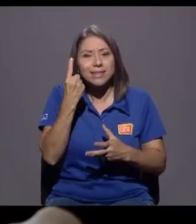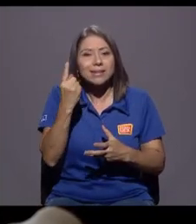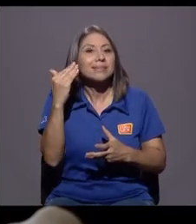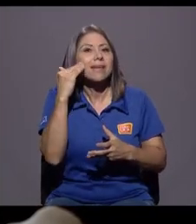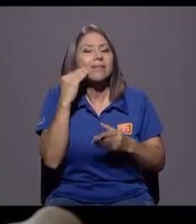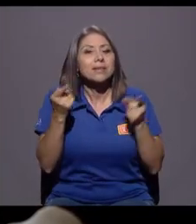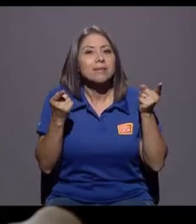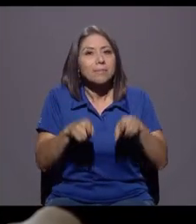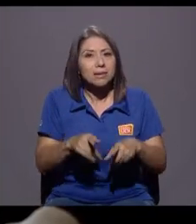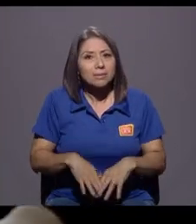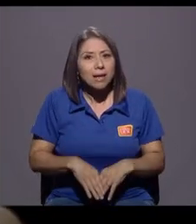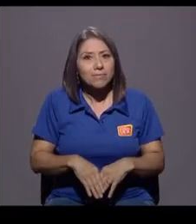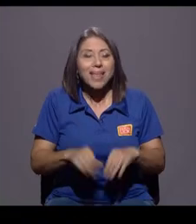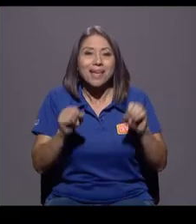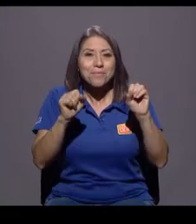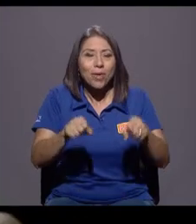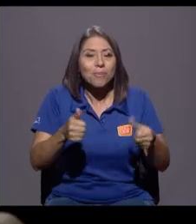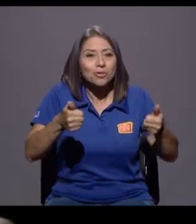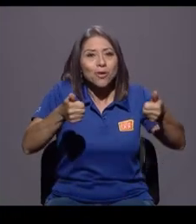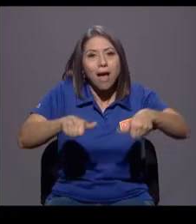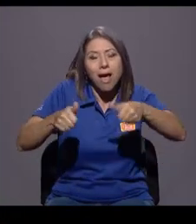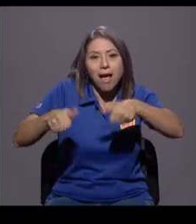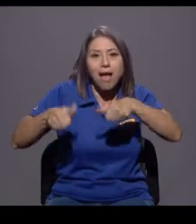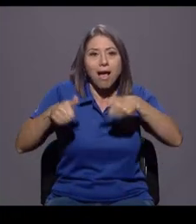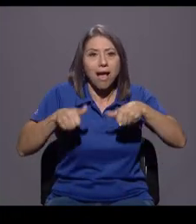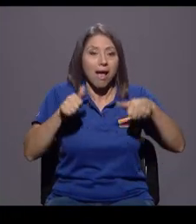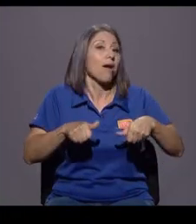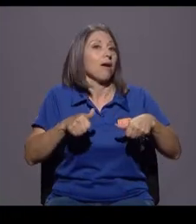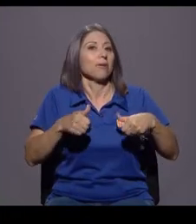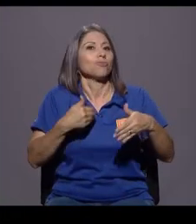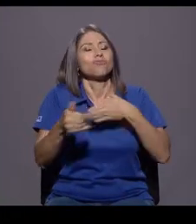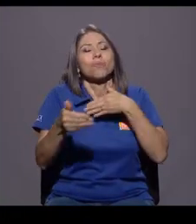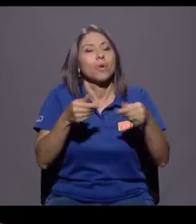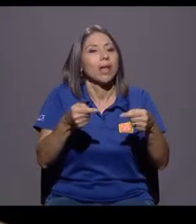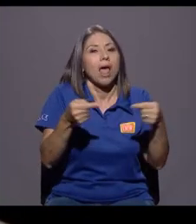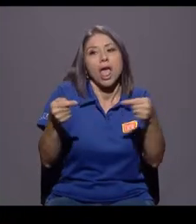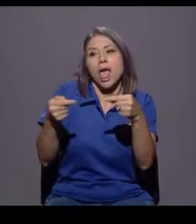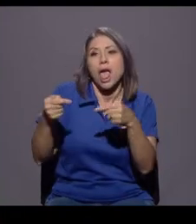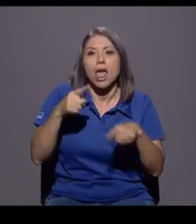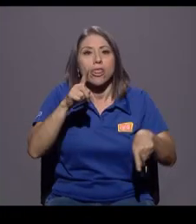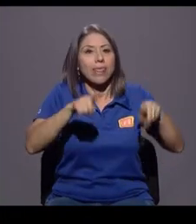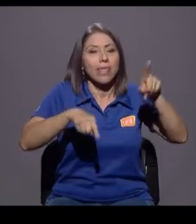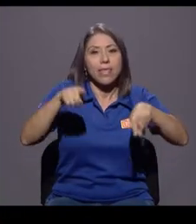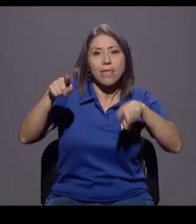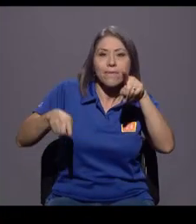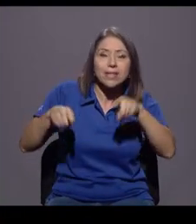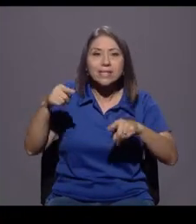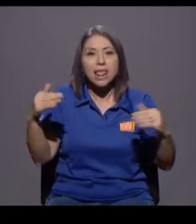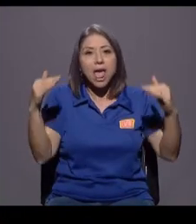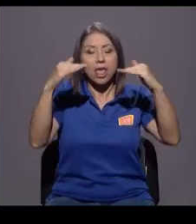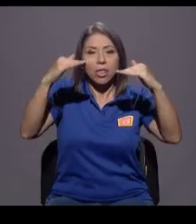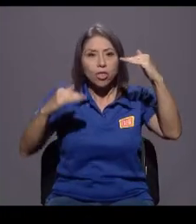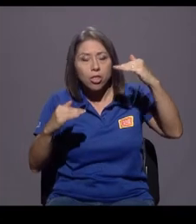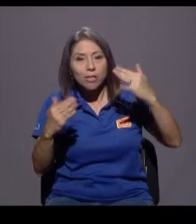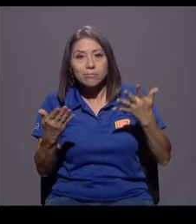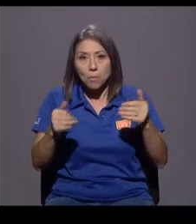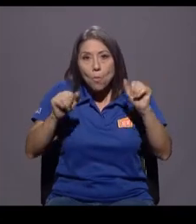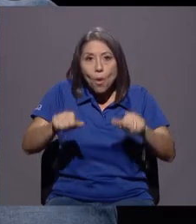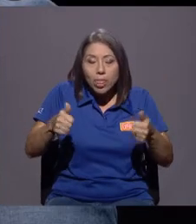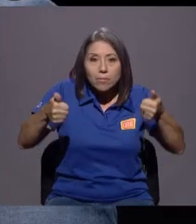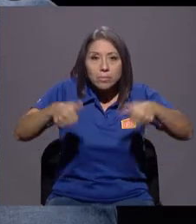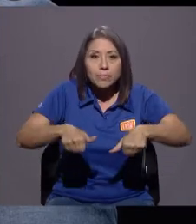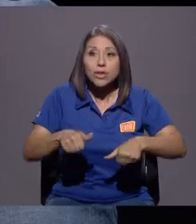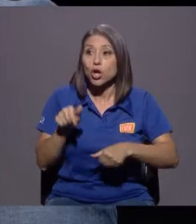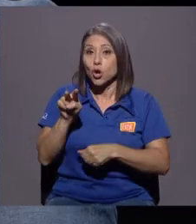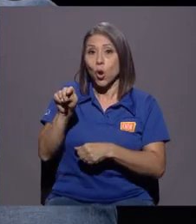encontrar consensos dentro de ese disenso, ¿verdad? Y dentro de esas diferencias y dentro de la diversidad que se vive y la desigualdad que se vive. Su